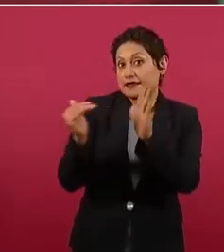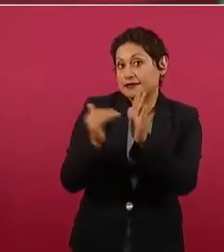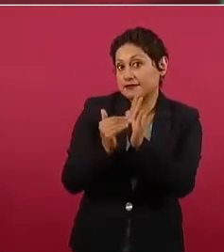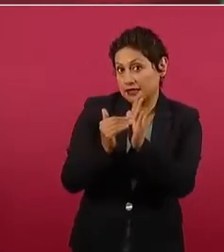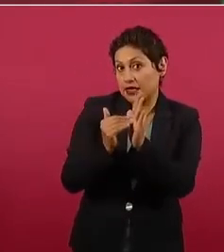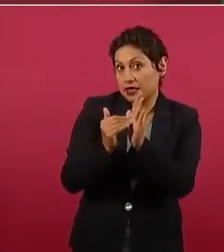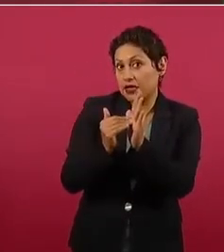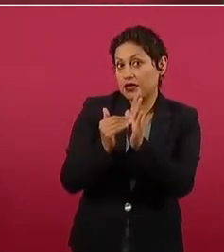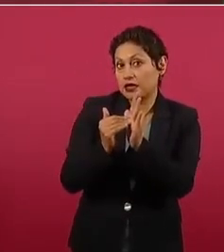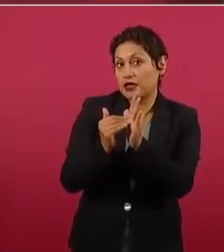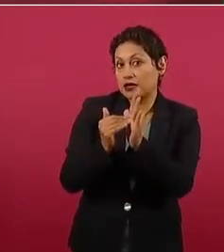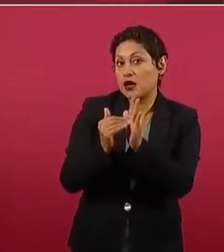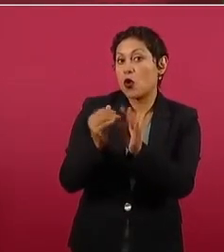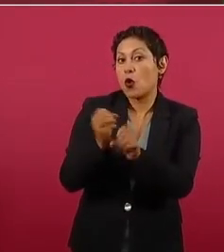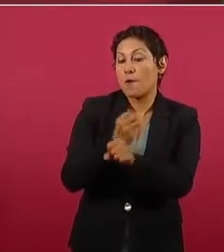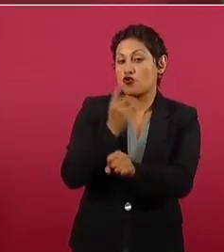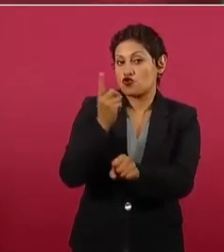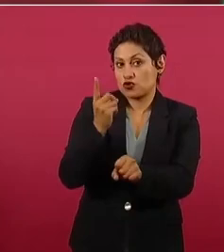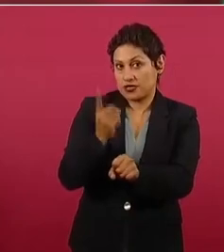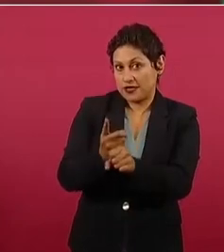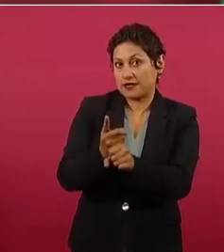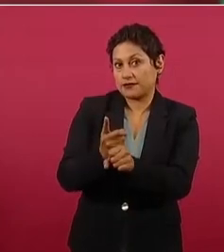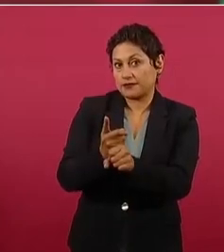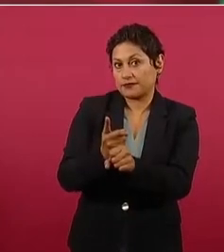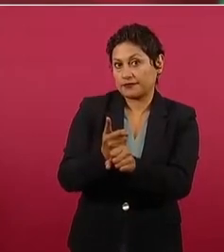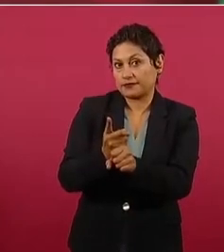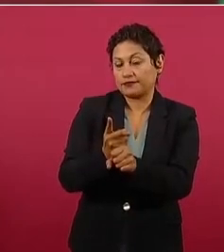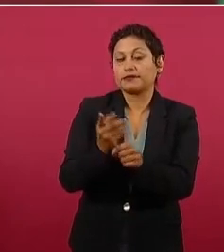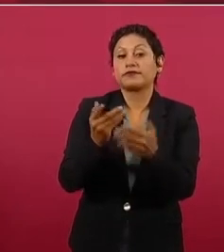ahora hay